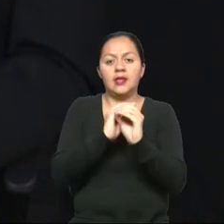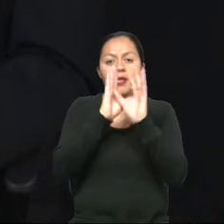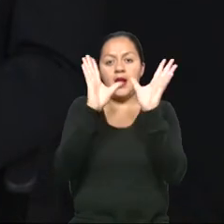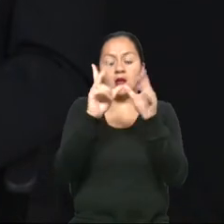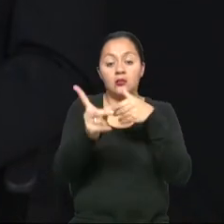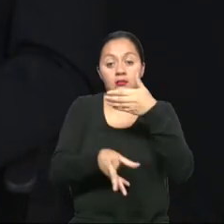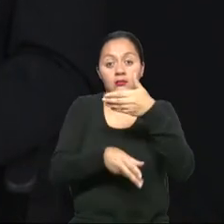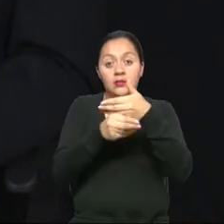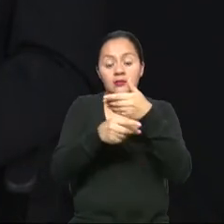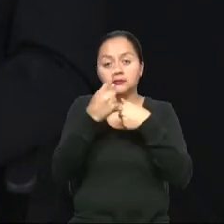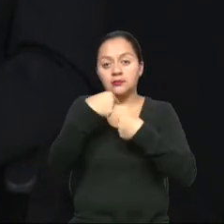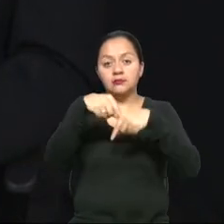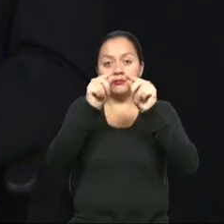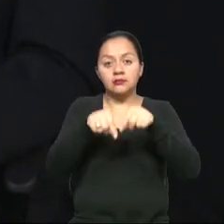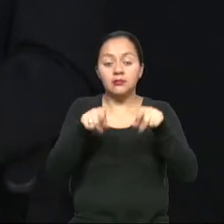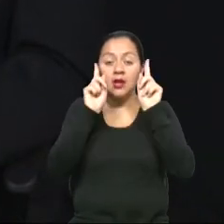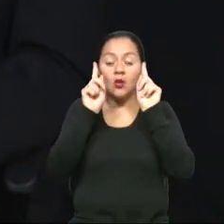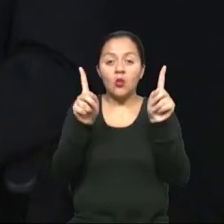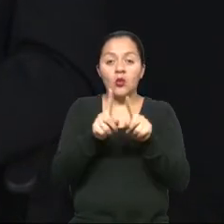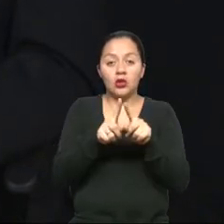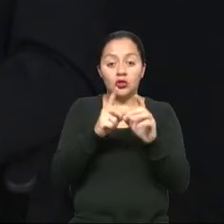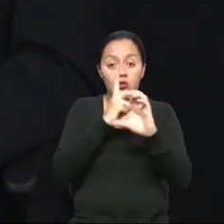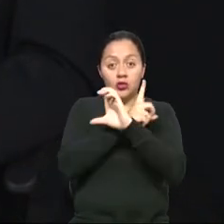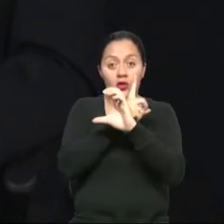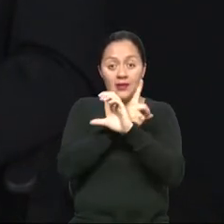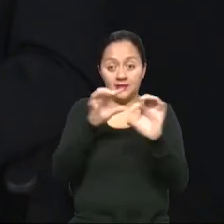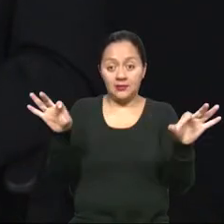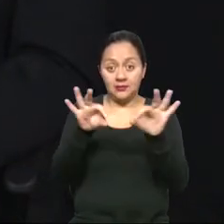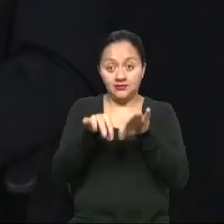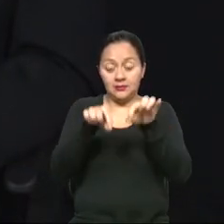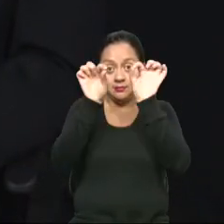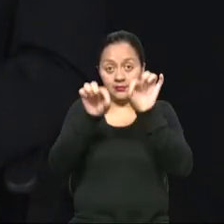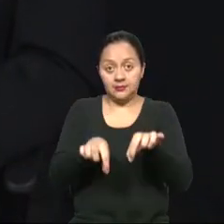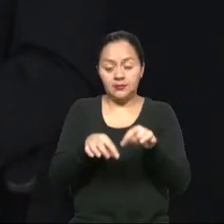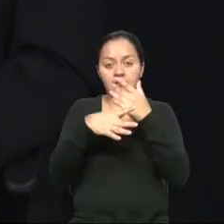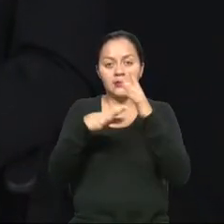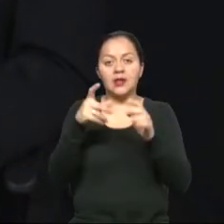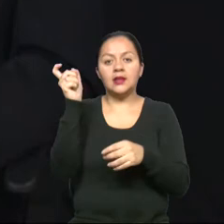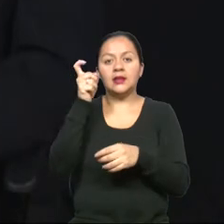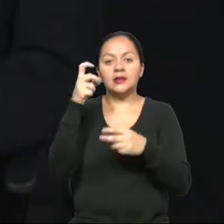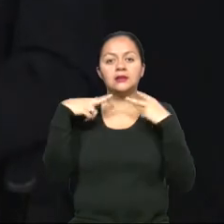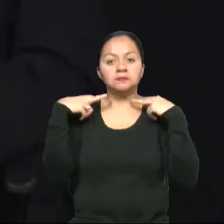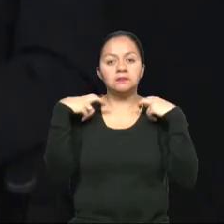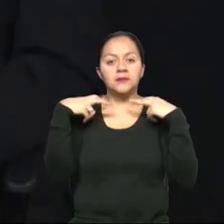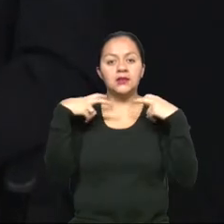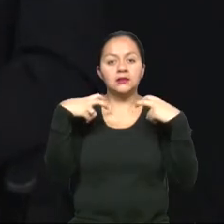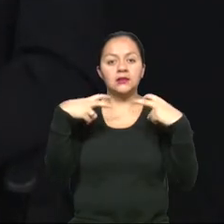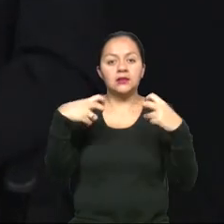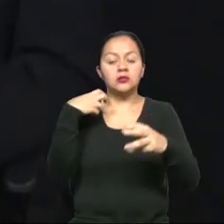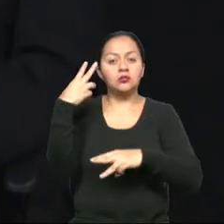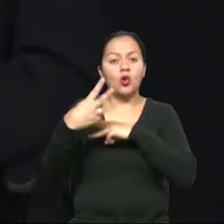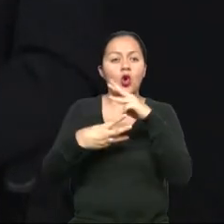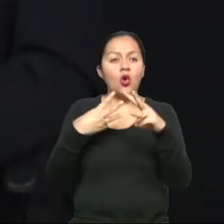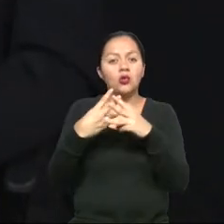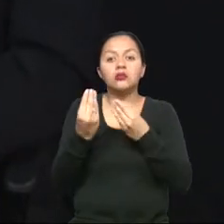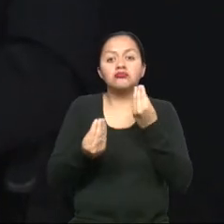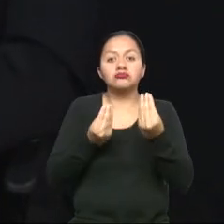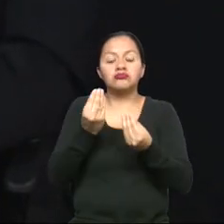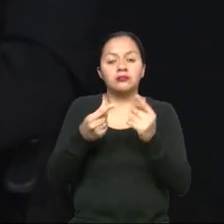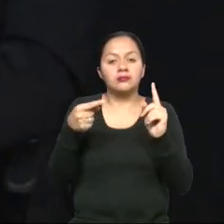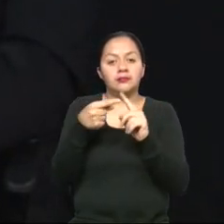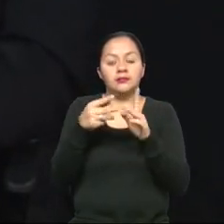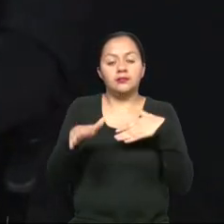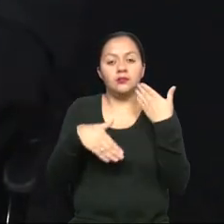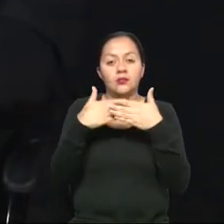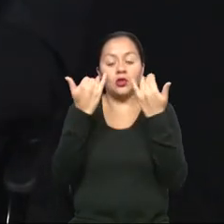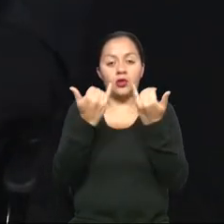Adicionalmente, frente al convenio que nosotros tenemos con CONADIS, lo que nosotros queremos también es hacer una investigación de qué existe en el mundo. Con eso que existe